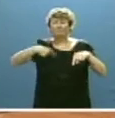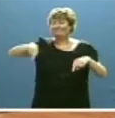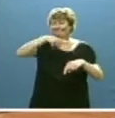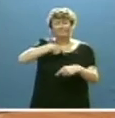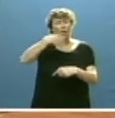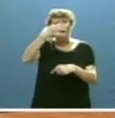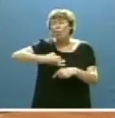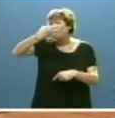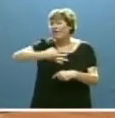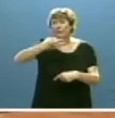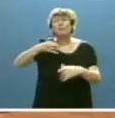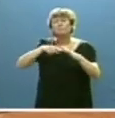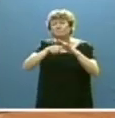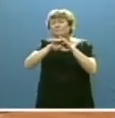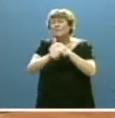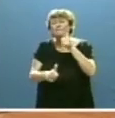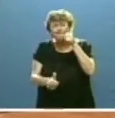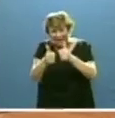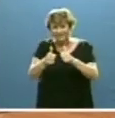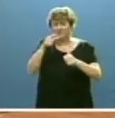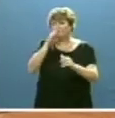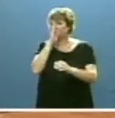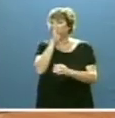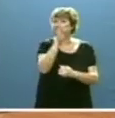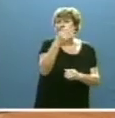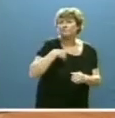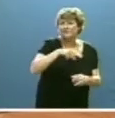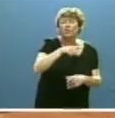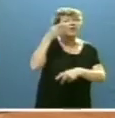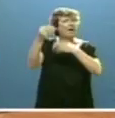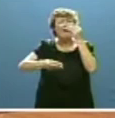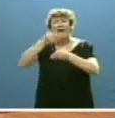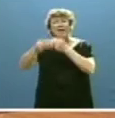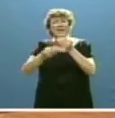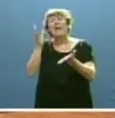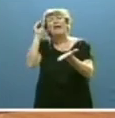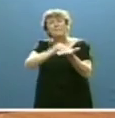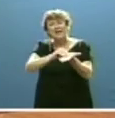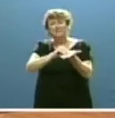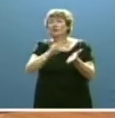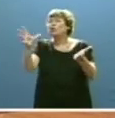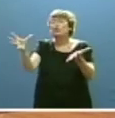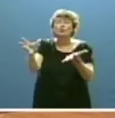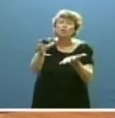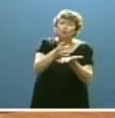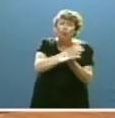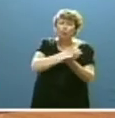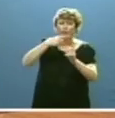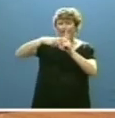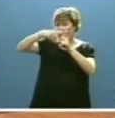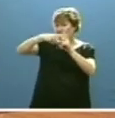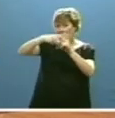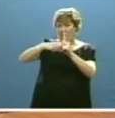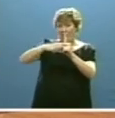a avanzar aún más en esta dirección y hacerlo, además, en todos los niveles.